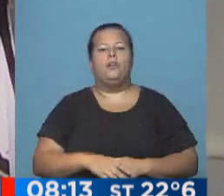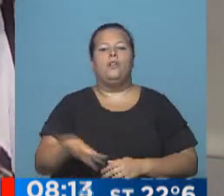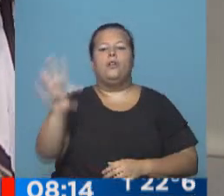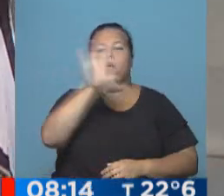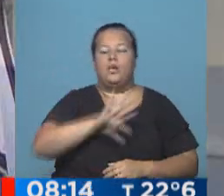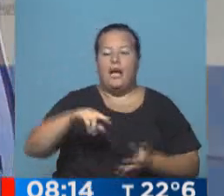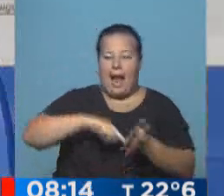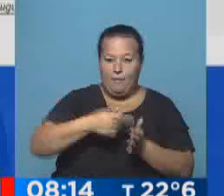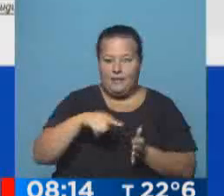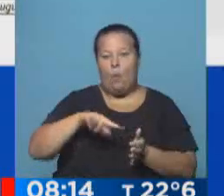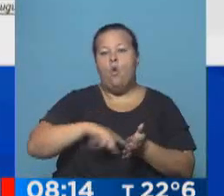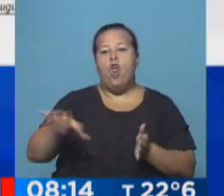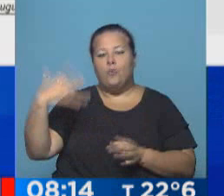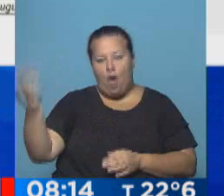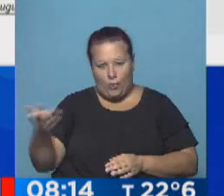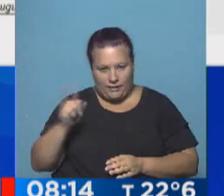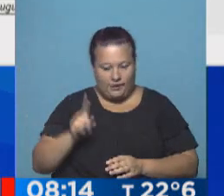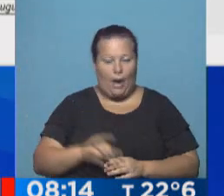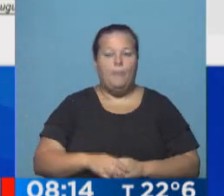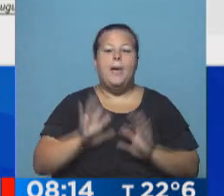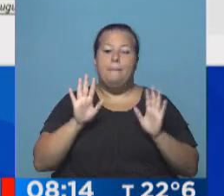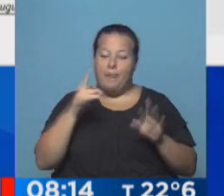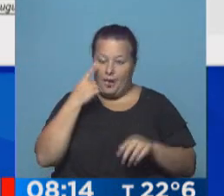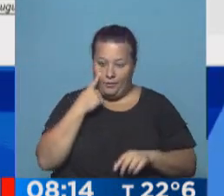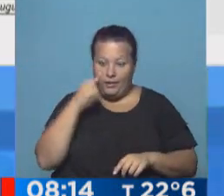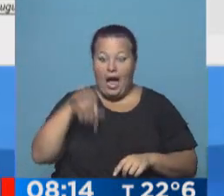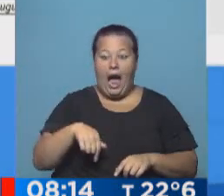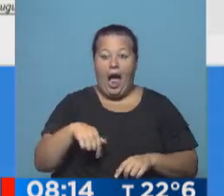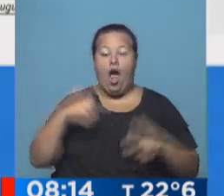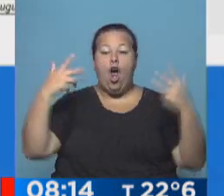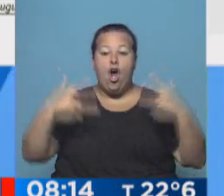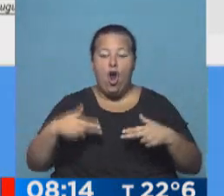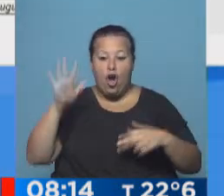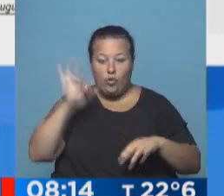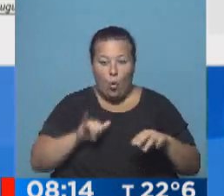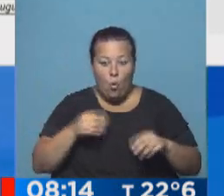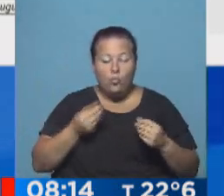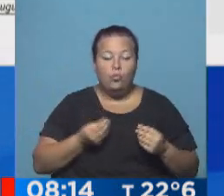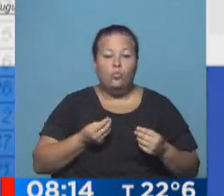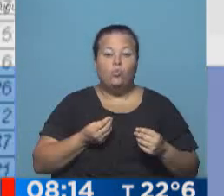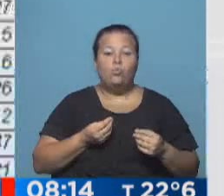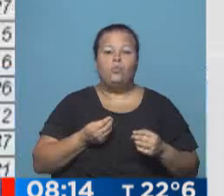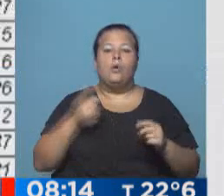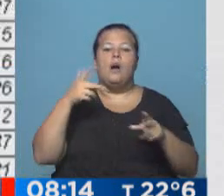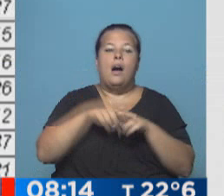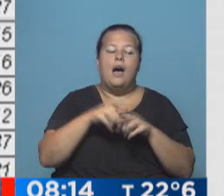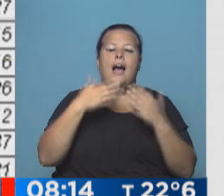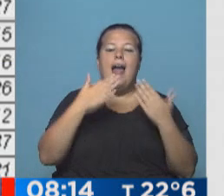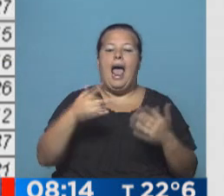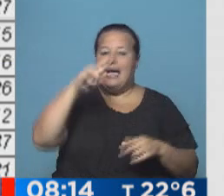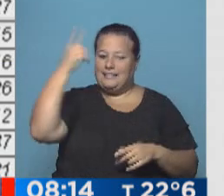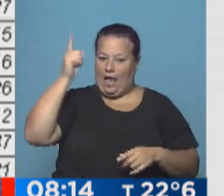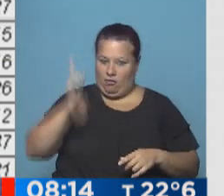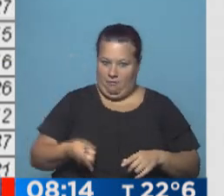el ámbito de Ciudad de Buenos Aires y el Conurbano. Pero atención, porque esta vez los cortes van a ser programados a través del